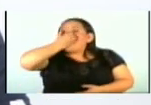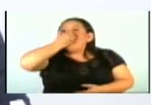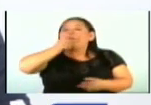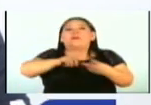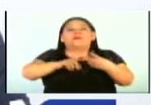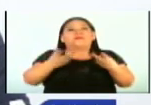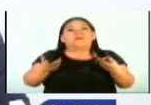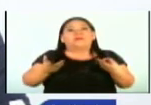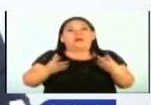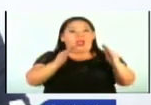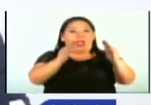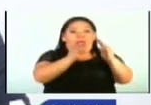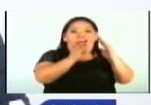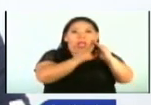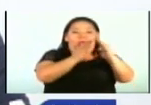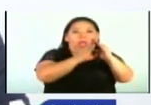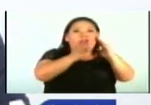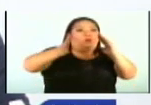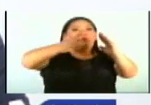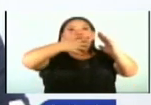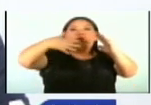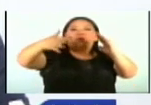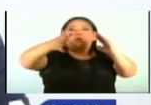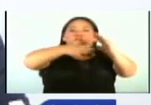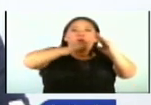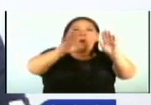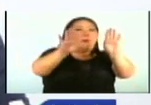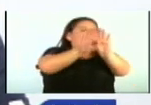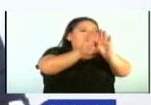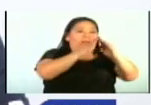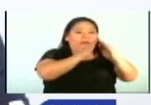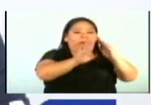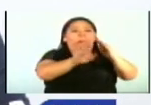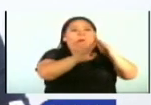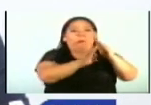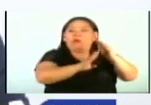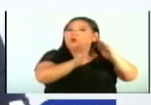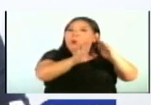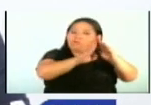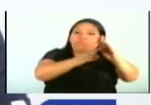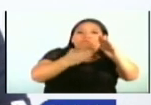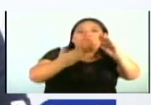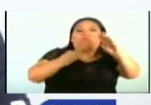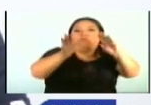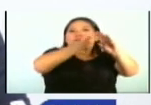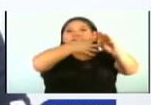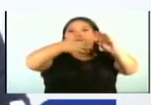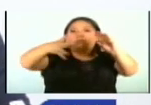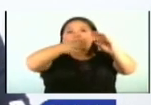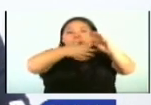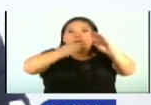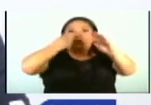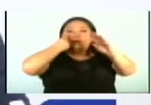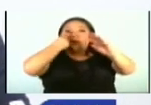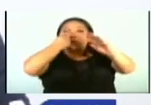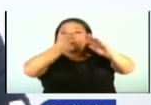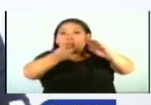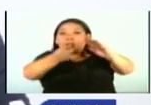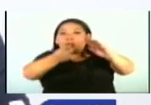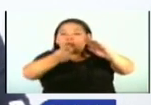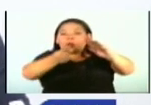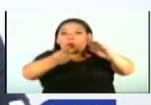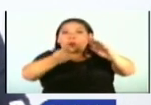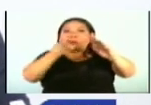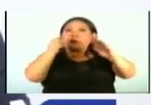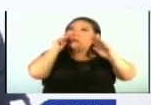las casas bien ventiladas, con ventanas abiertas, y cuando se observe que el ambiente está demasiado